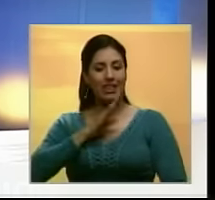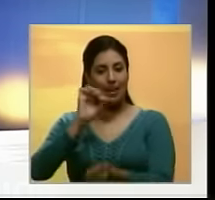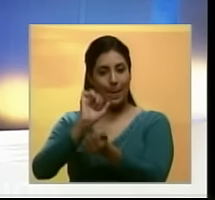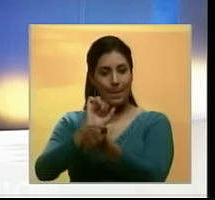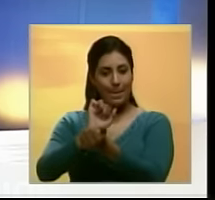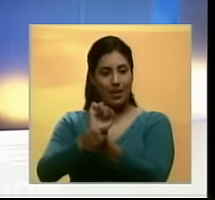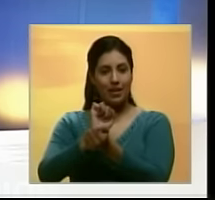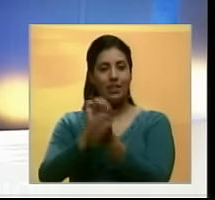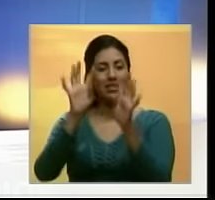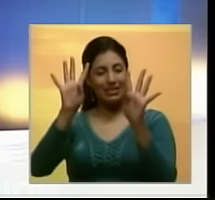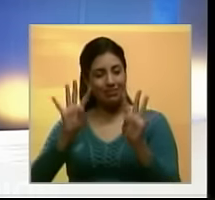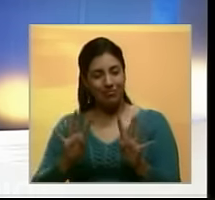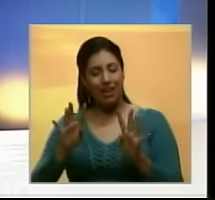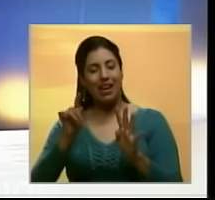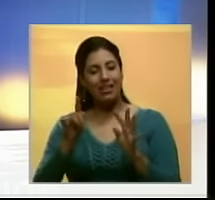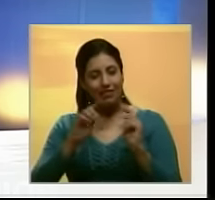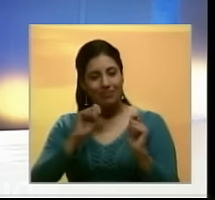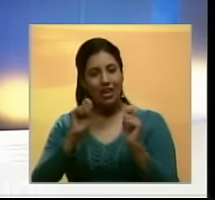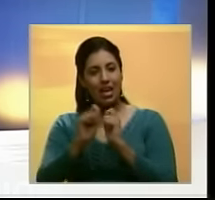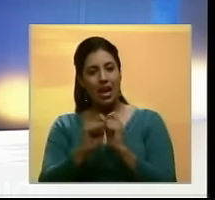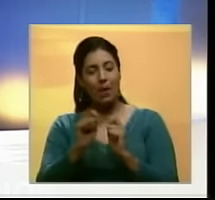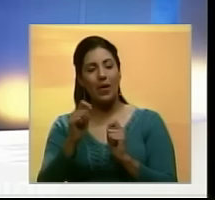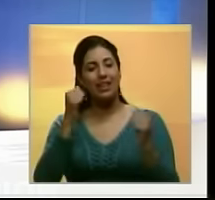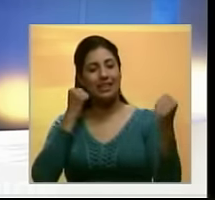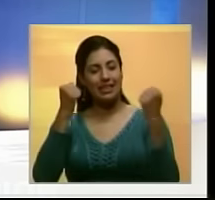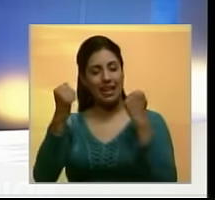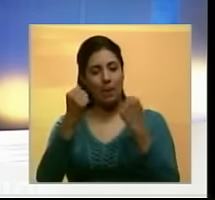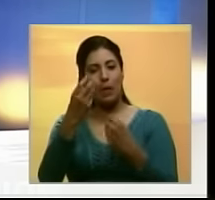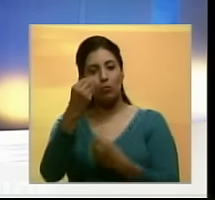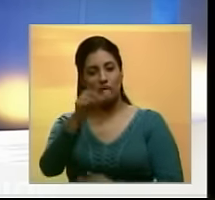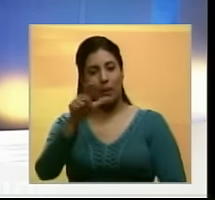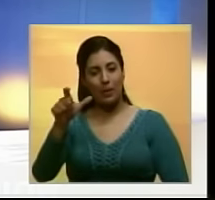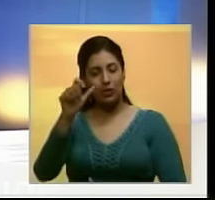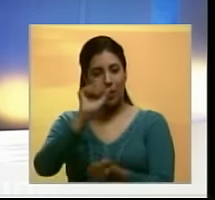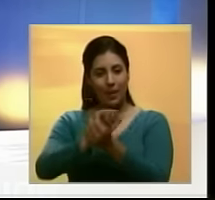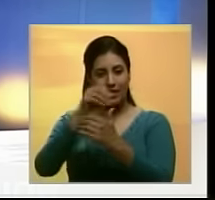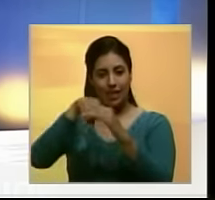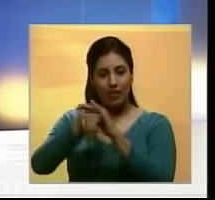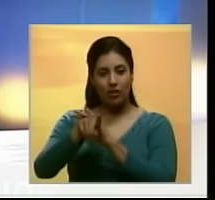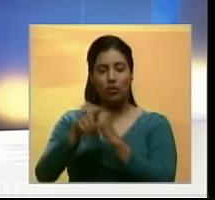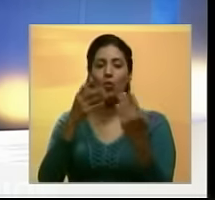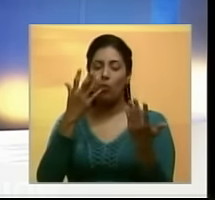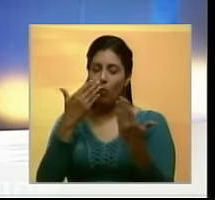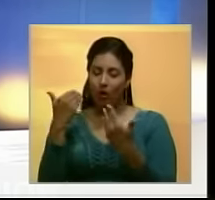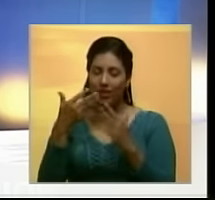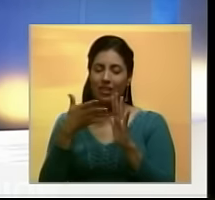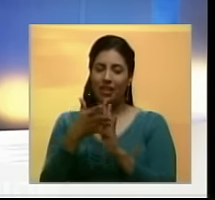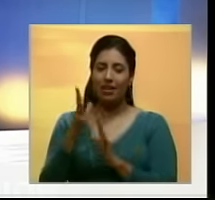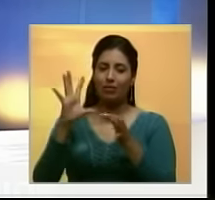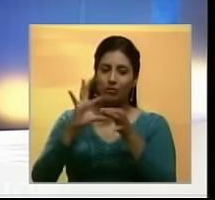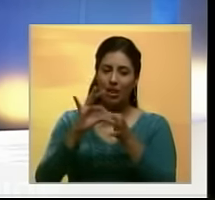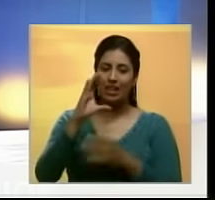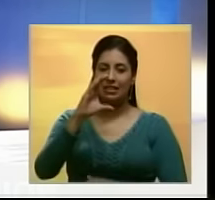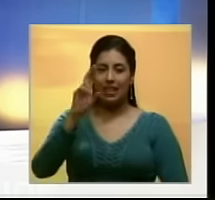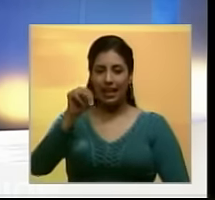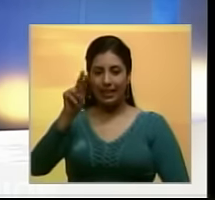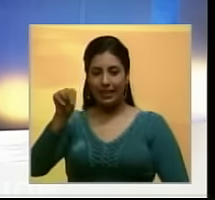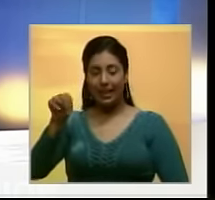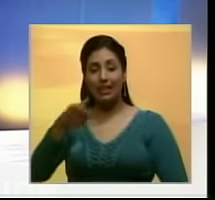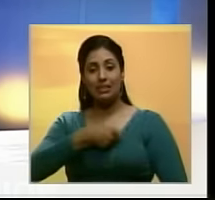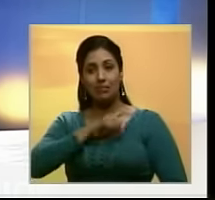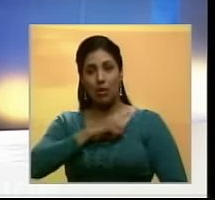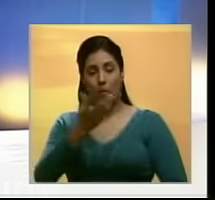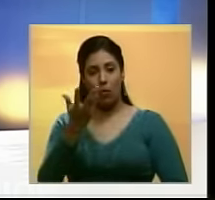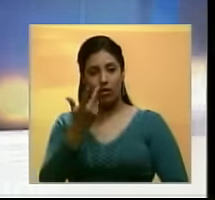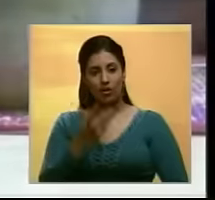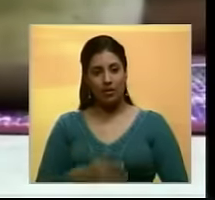de libertad. Esta actividad se ha convertido en terapia para muchas internas. Rafi Rivera, de nuestro aliado CNN en Español, tiene